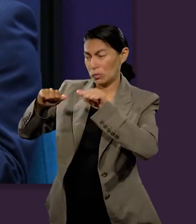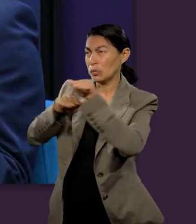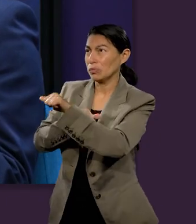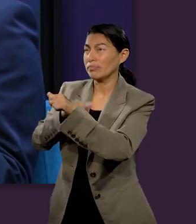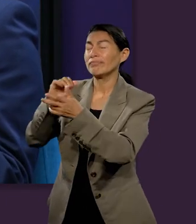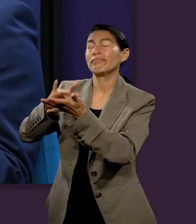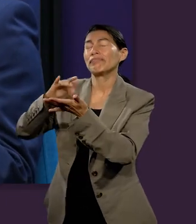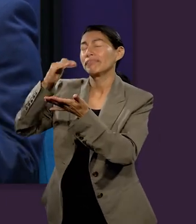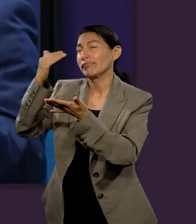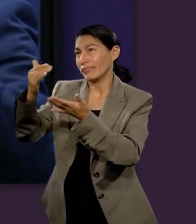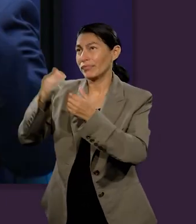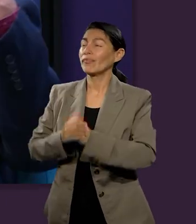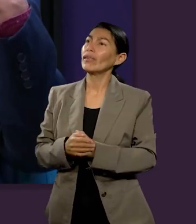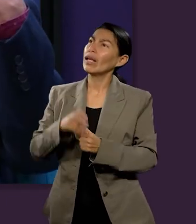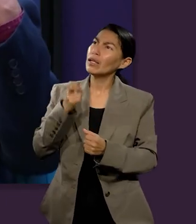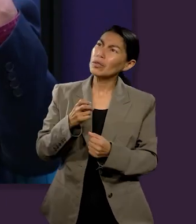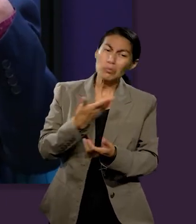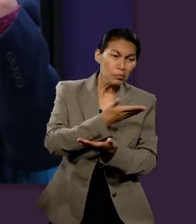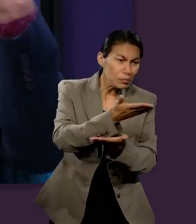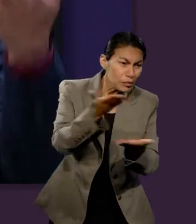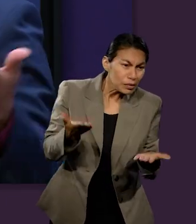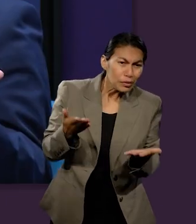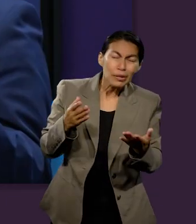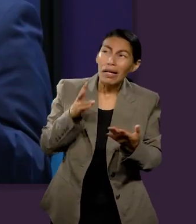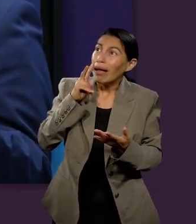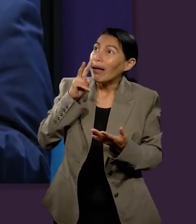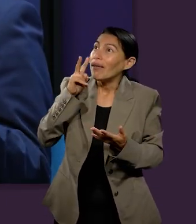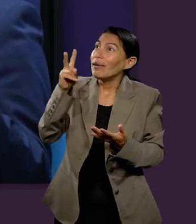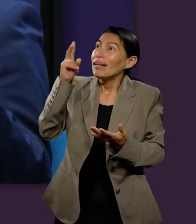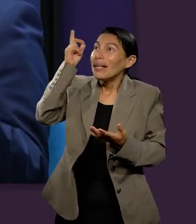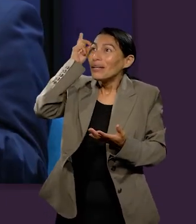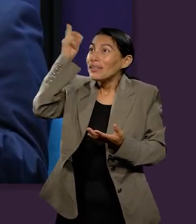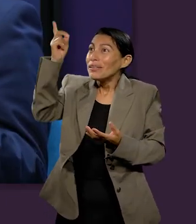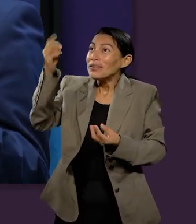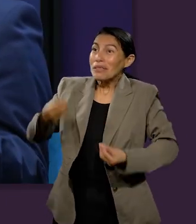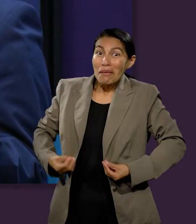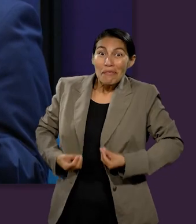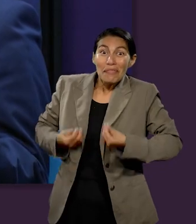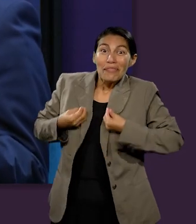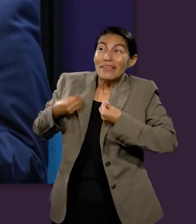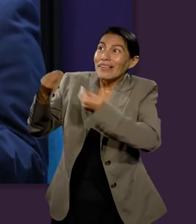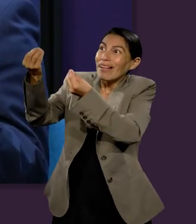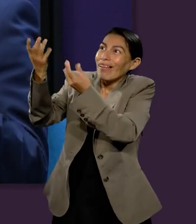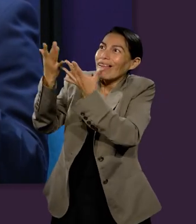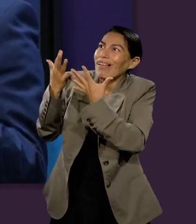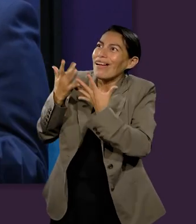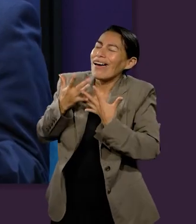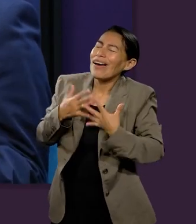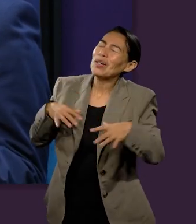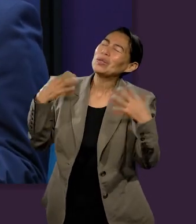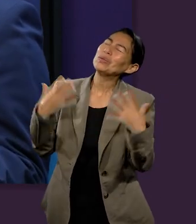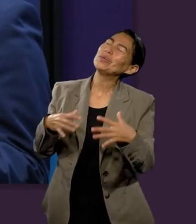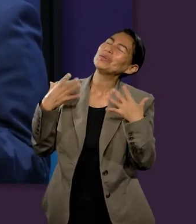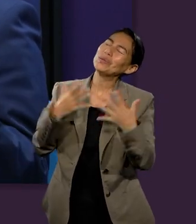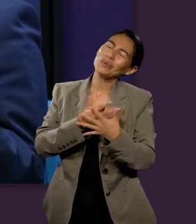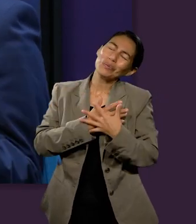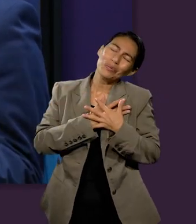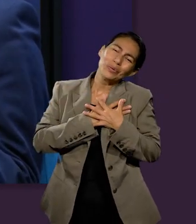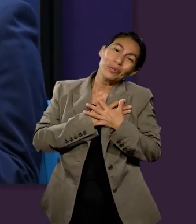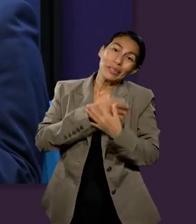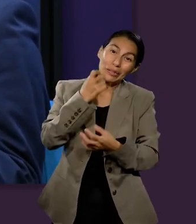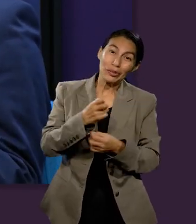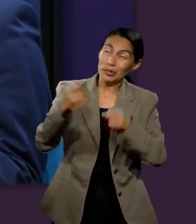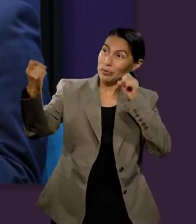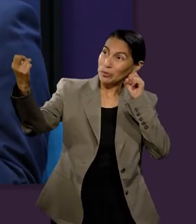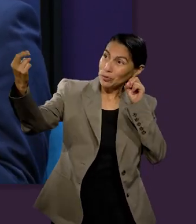sus ojos, ya cambiados, podrían ver a Dios, a la fuente de vida, a la